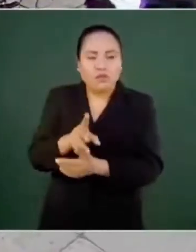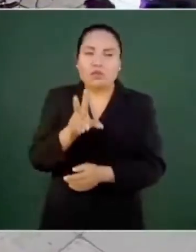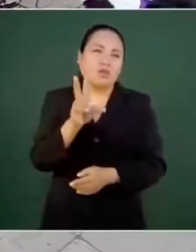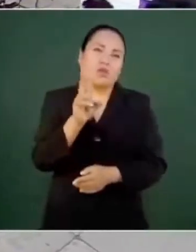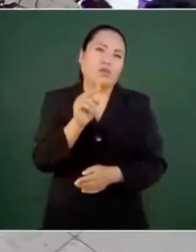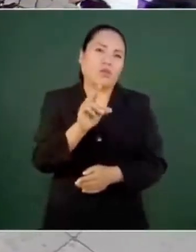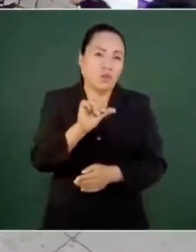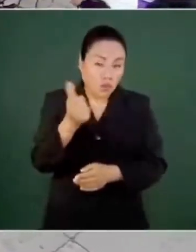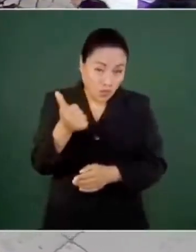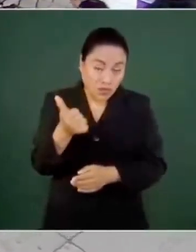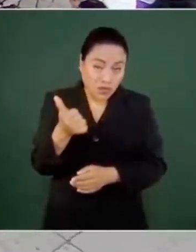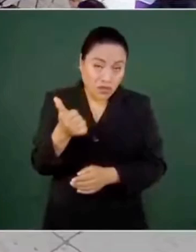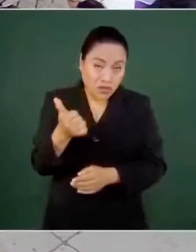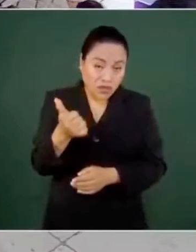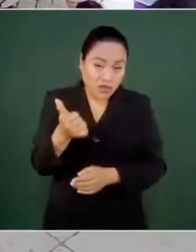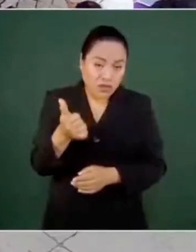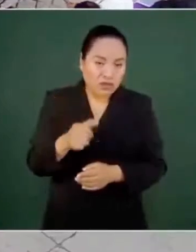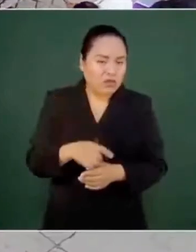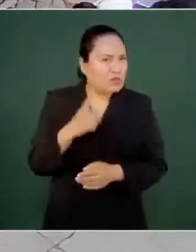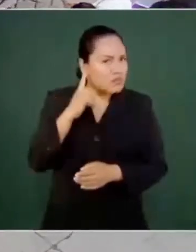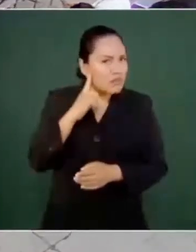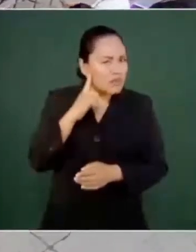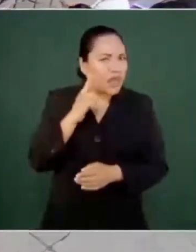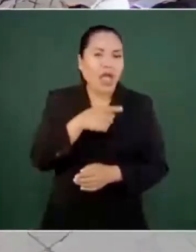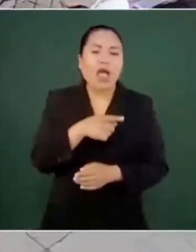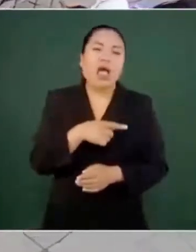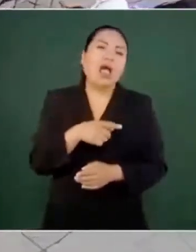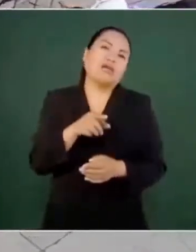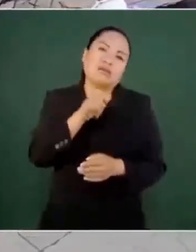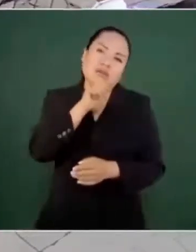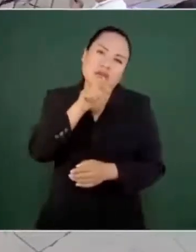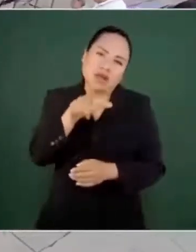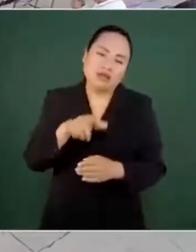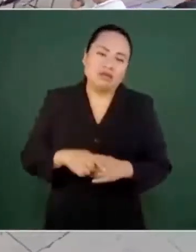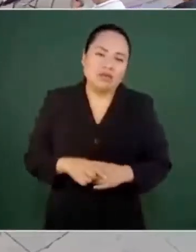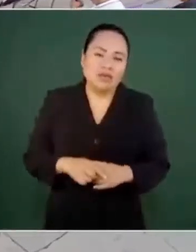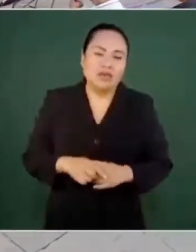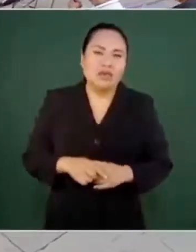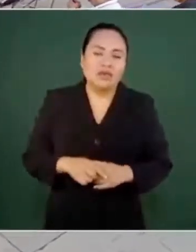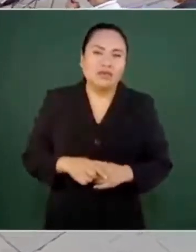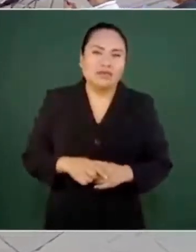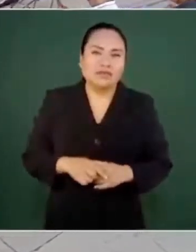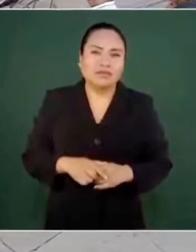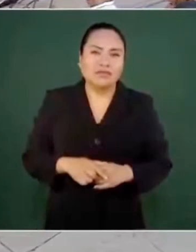Jalisco, ella fue a Washington, a la Casa Blanca.